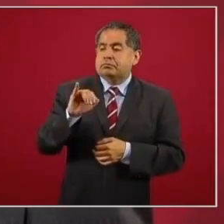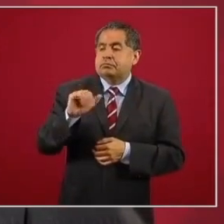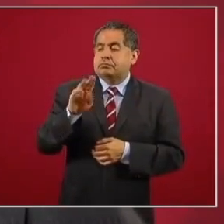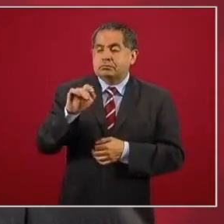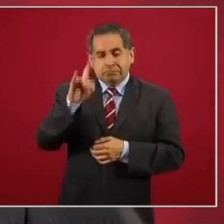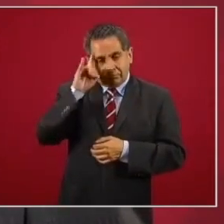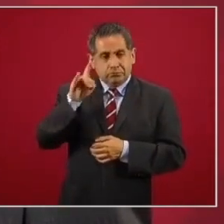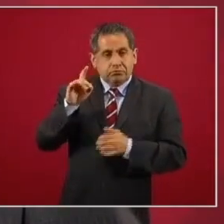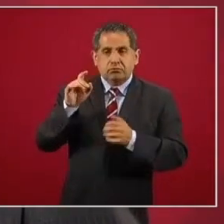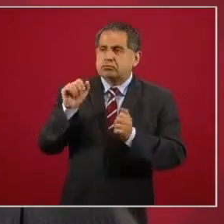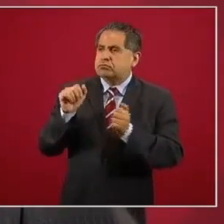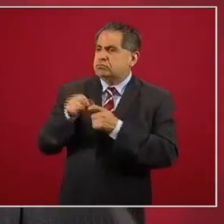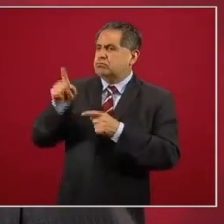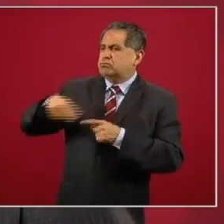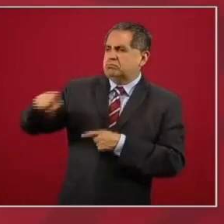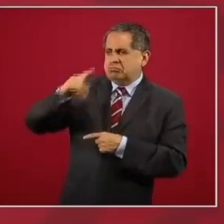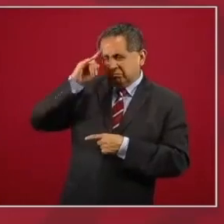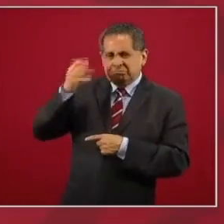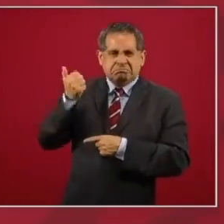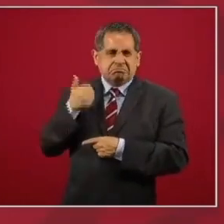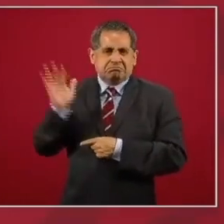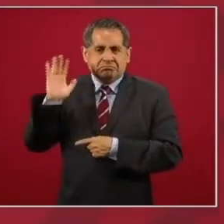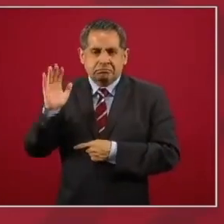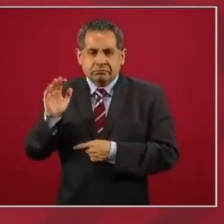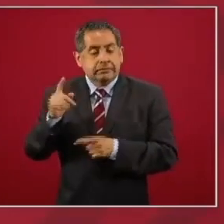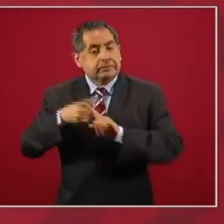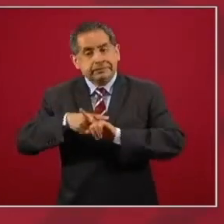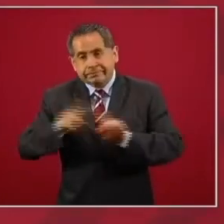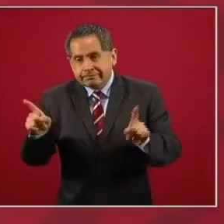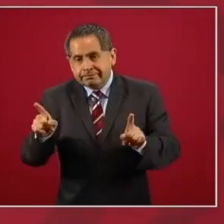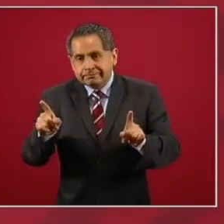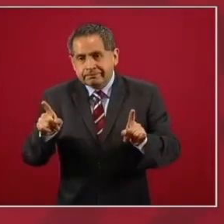instituciones, que es distinto.